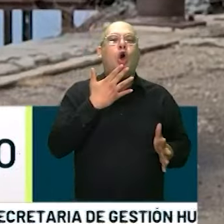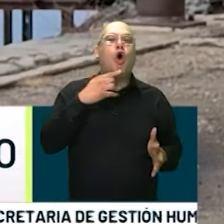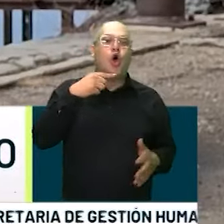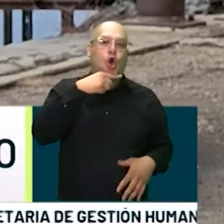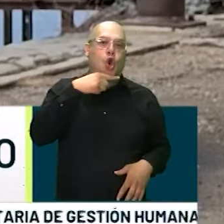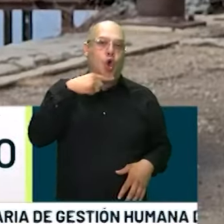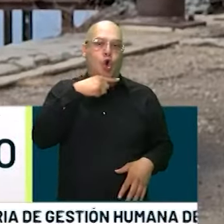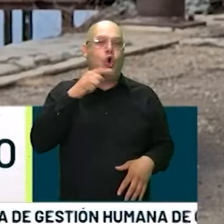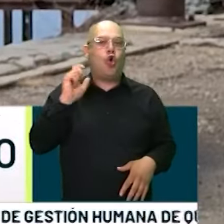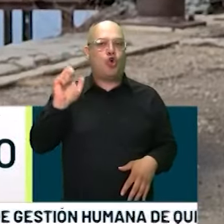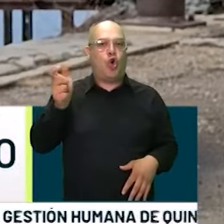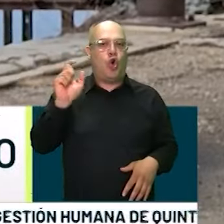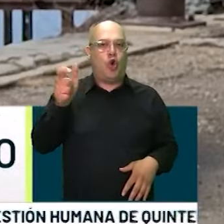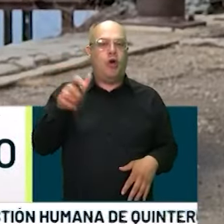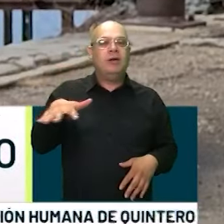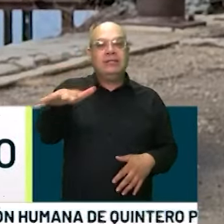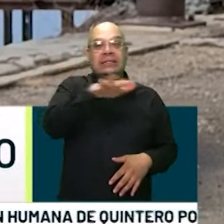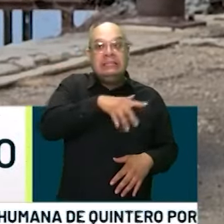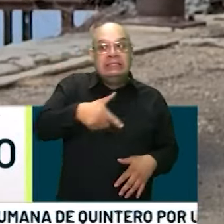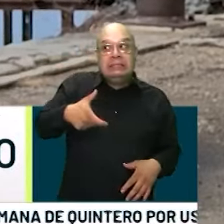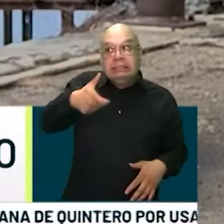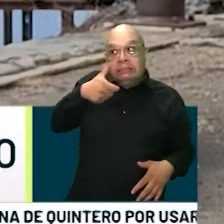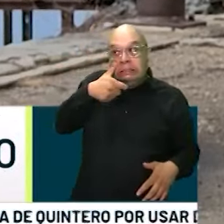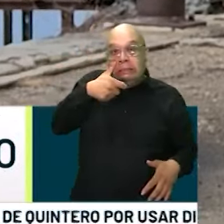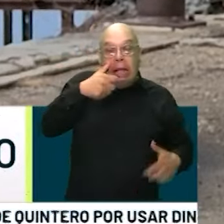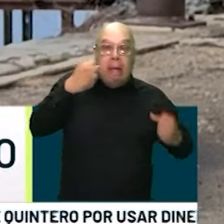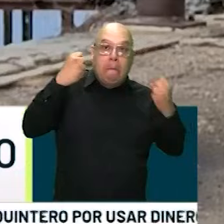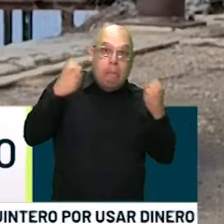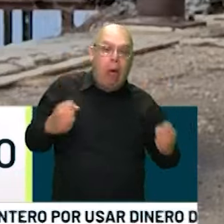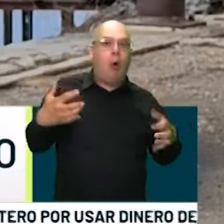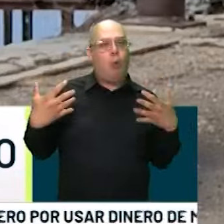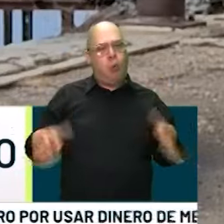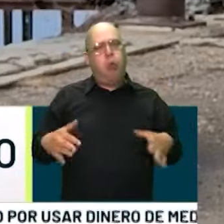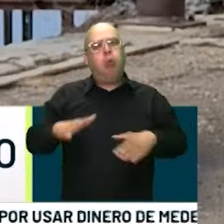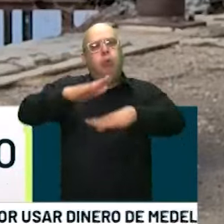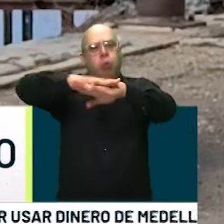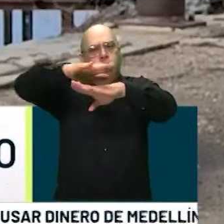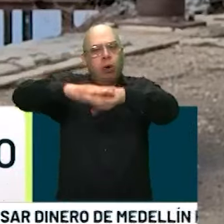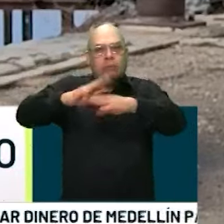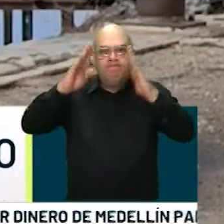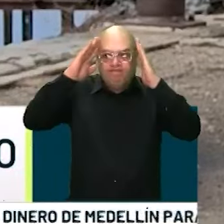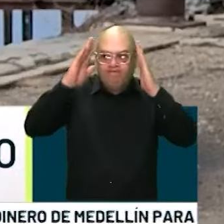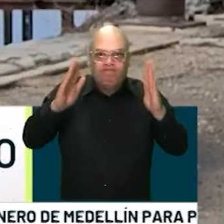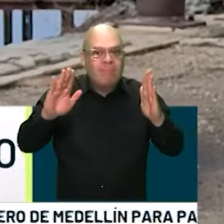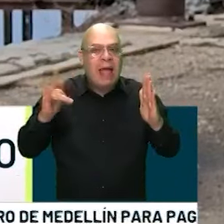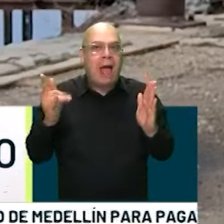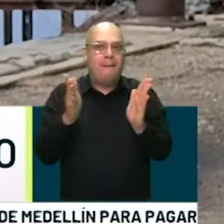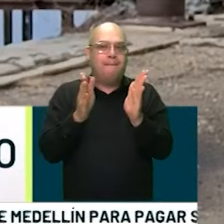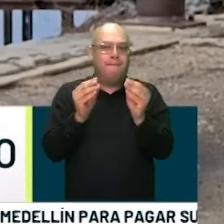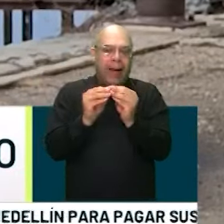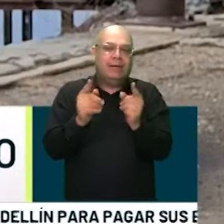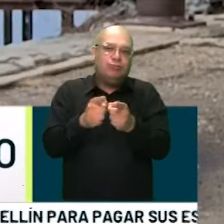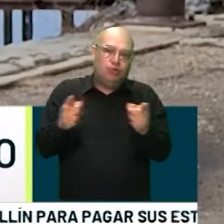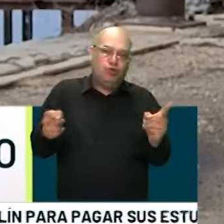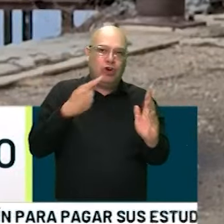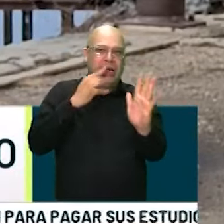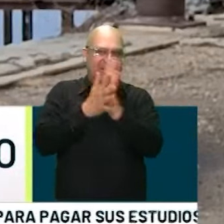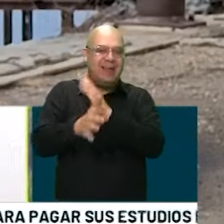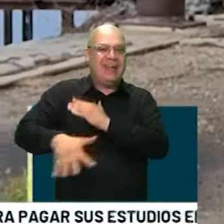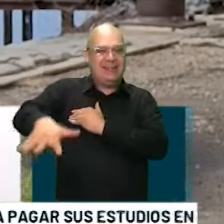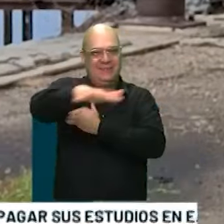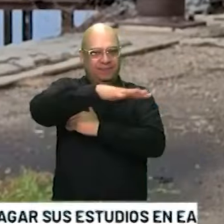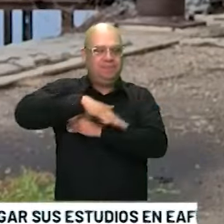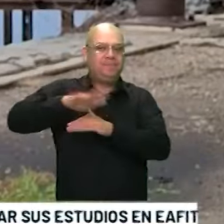municipios del Magdalena Medio. Vamos a estar muy pendientes a todo lo que acontece con estas emergencias aquí en esta zona del